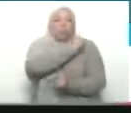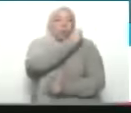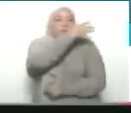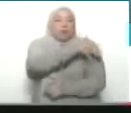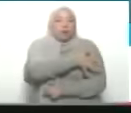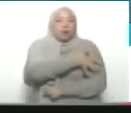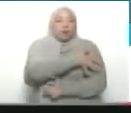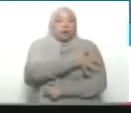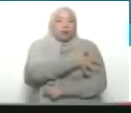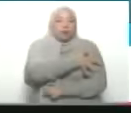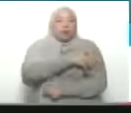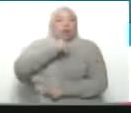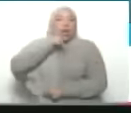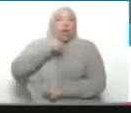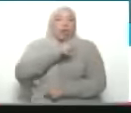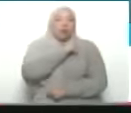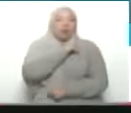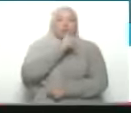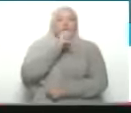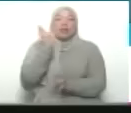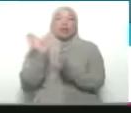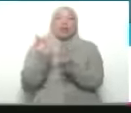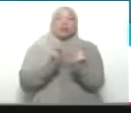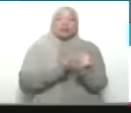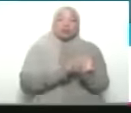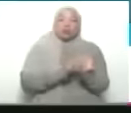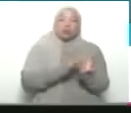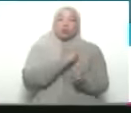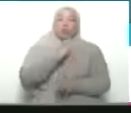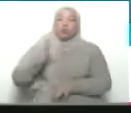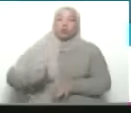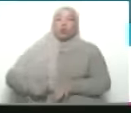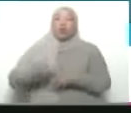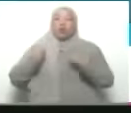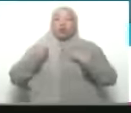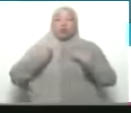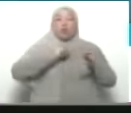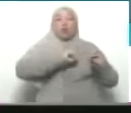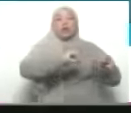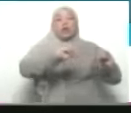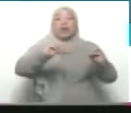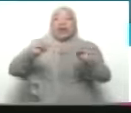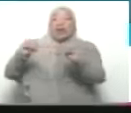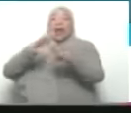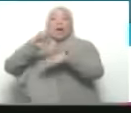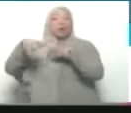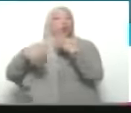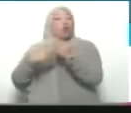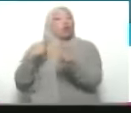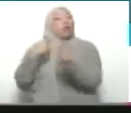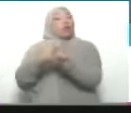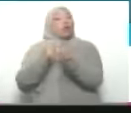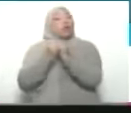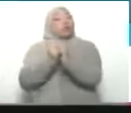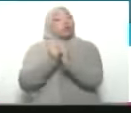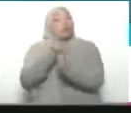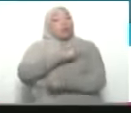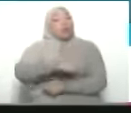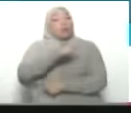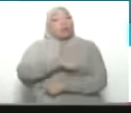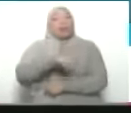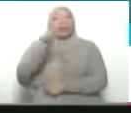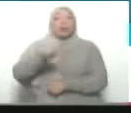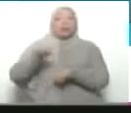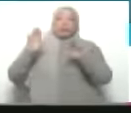Así que en nombre de nuestro Señor Jesucristo, le hago un llamado a los cristianos del mundo, le hago un llamado a los